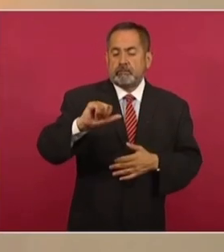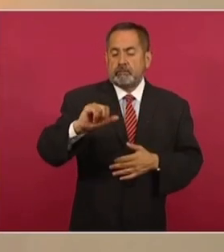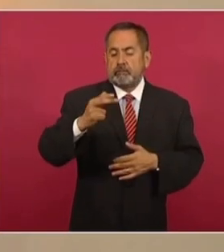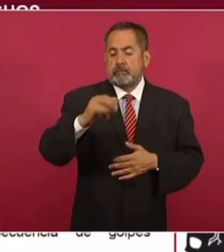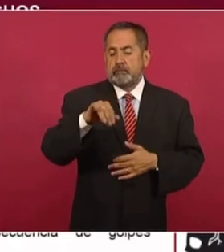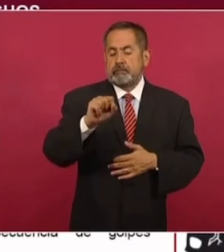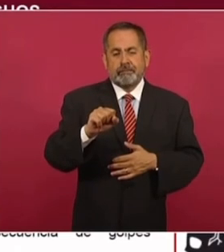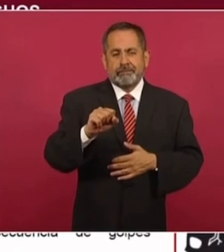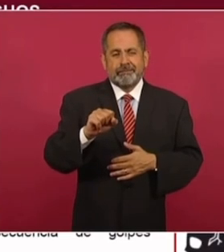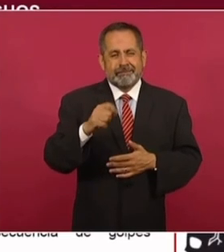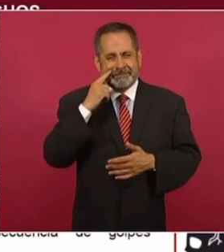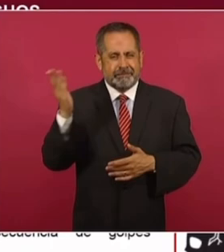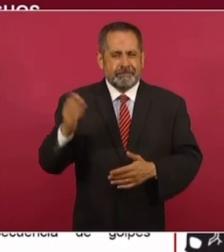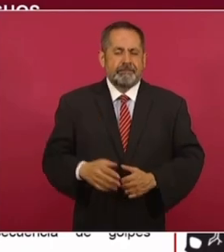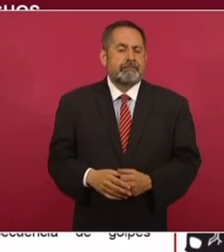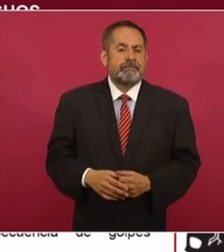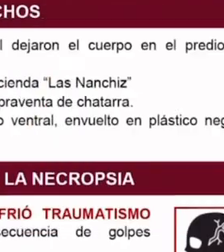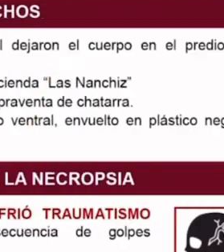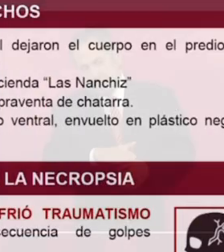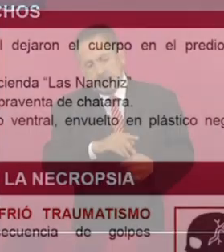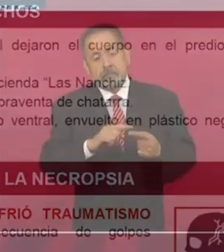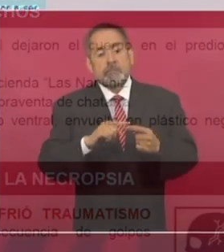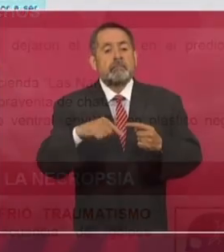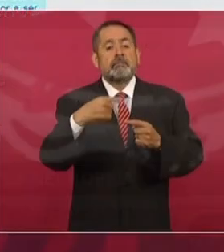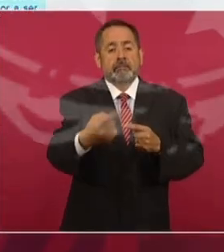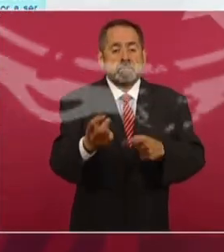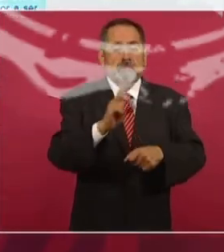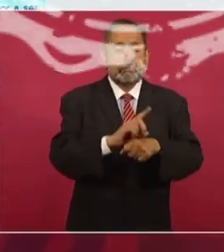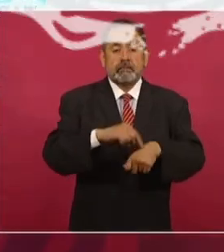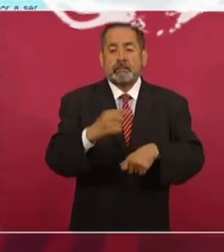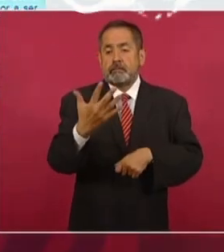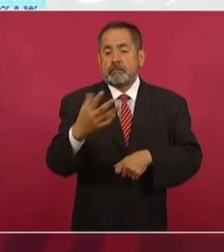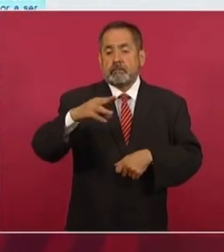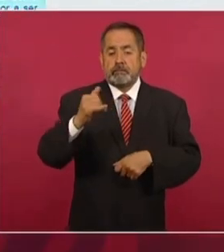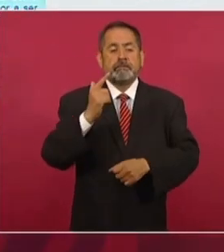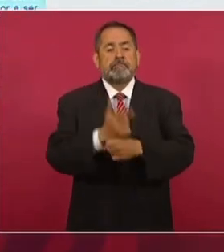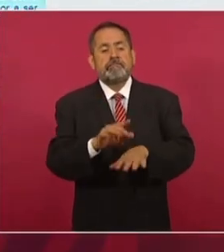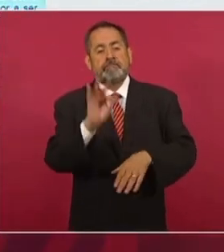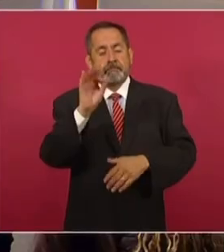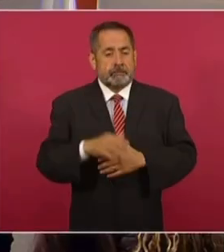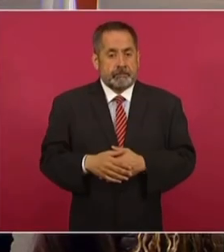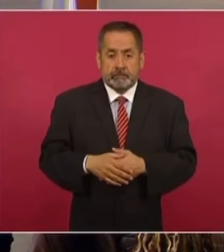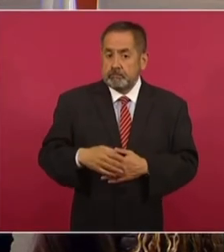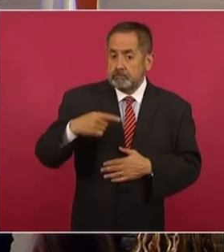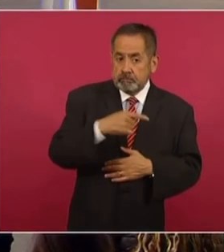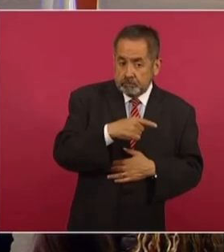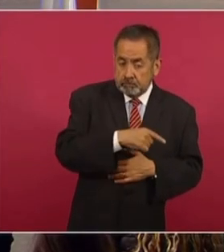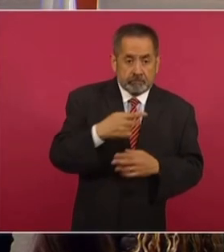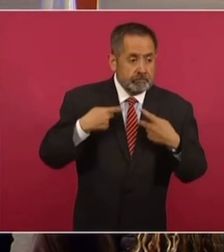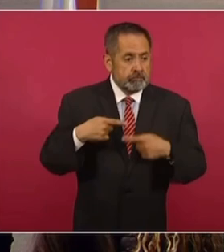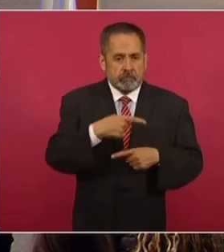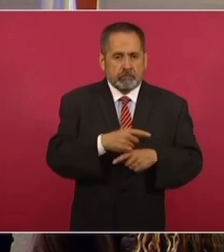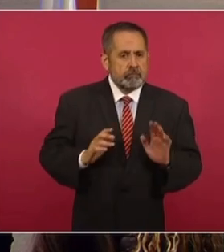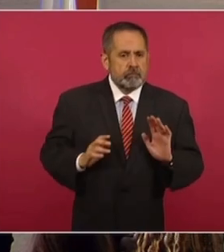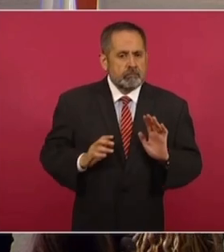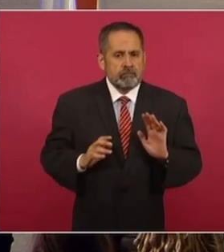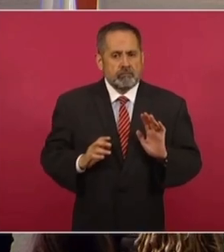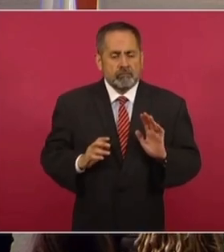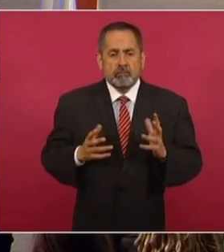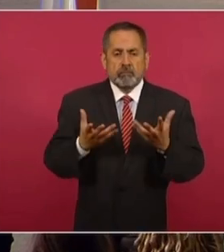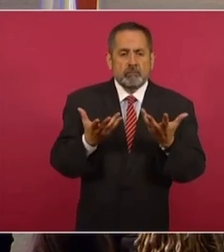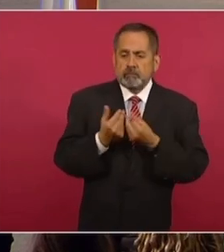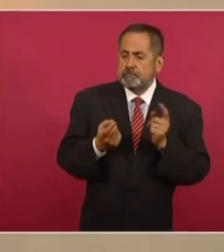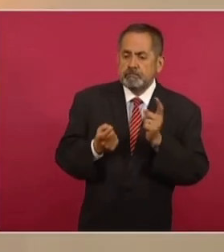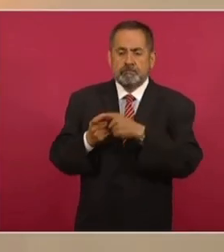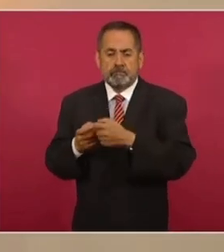cerca del Yonken La Pequeña, que es un lugar donde se vende chatar. Comentar que el periodista no se había incorporado al mecanismo